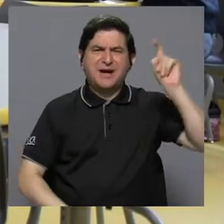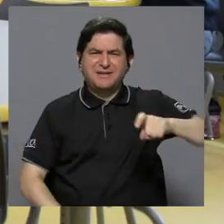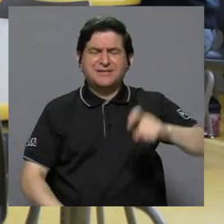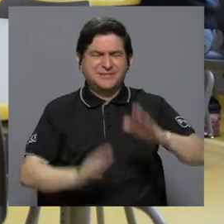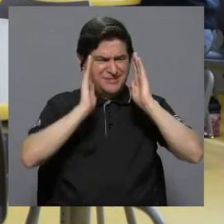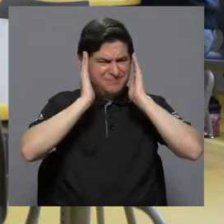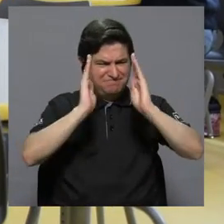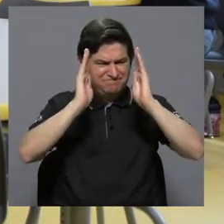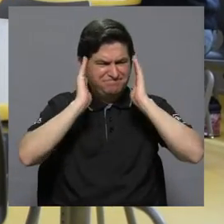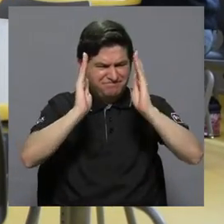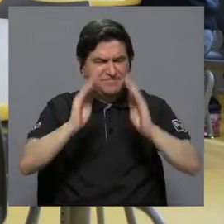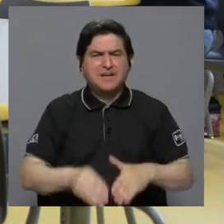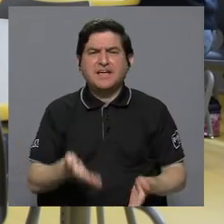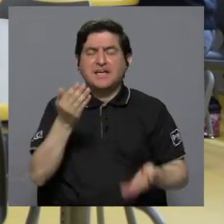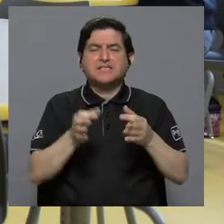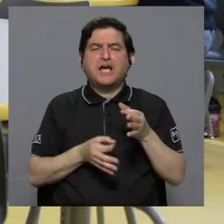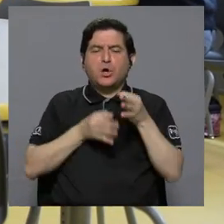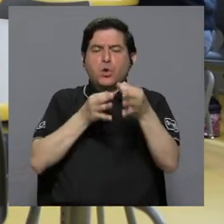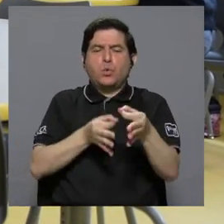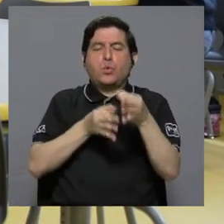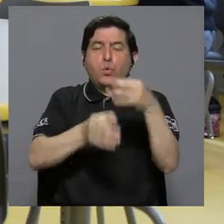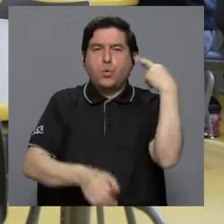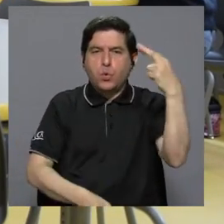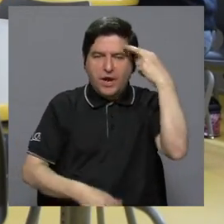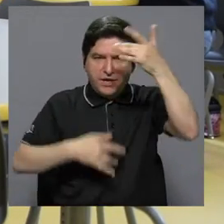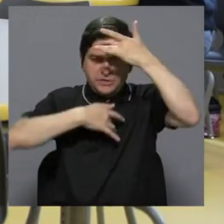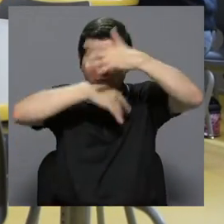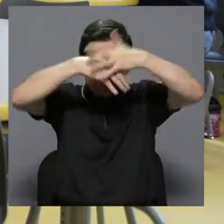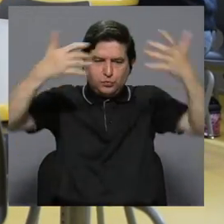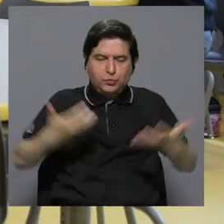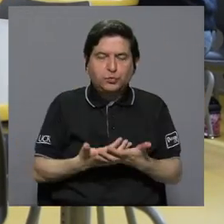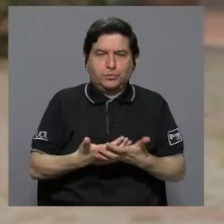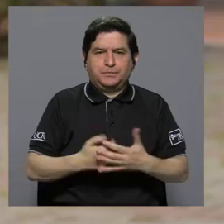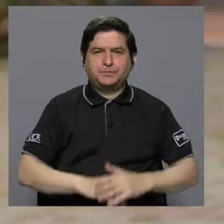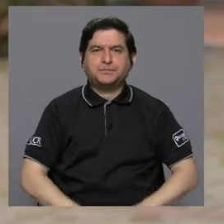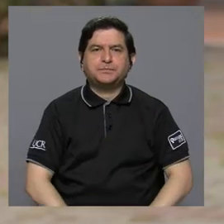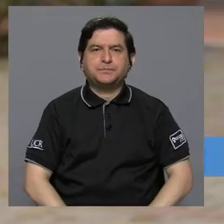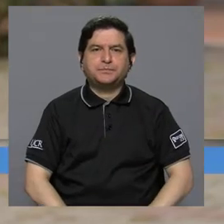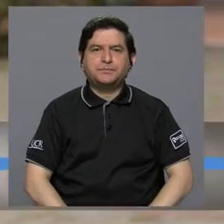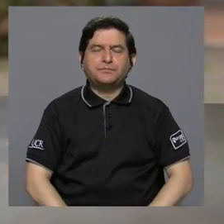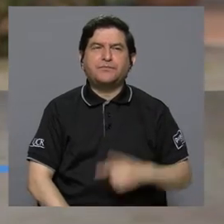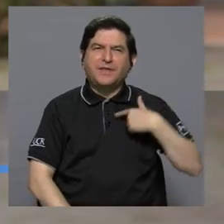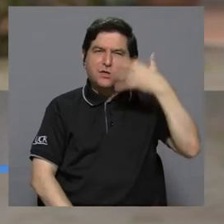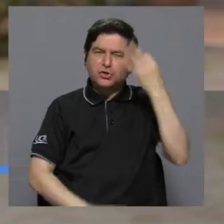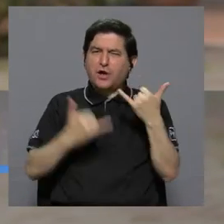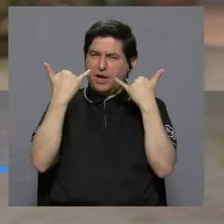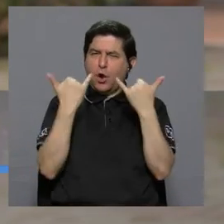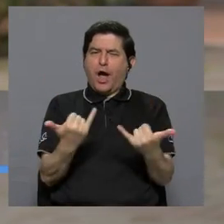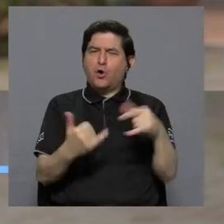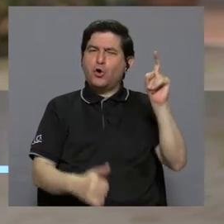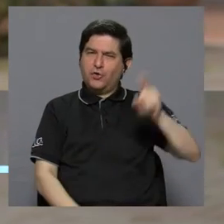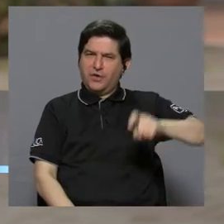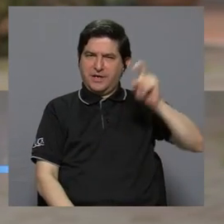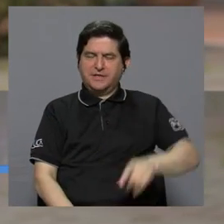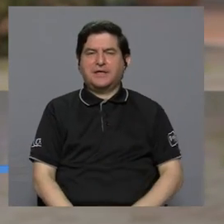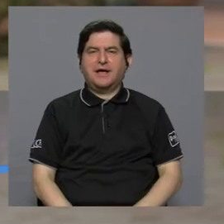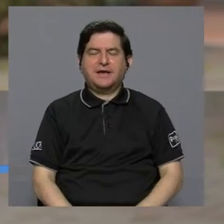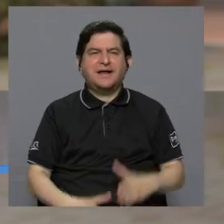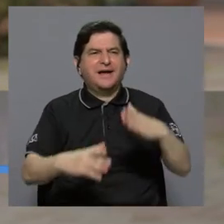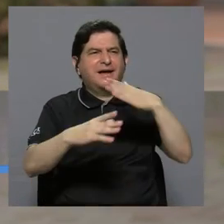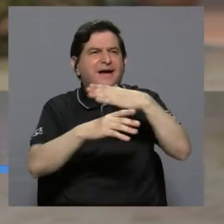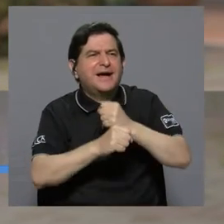deben ser atendidos y que fueron pospuestos a raíz de la pandemia. Yo creo que ahora es necesario